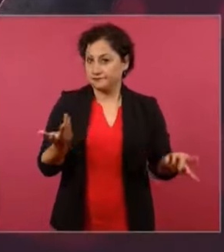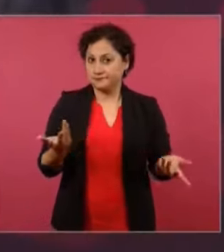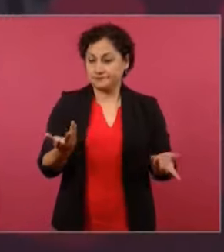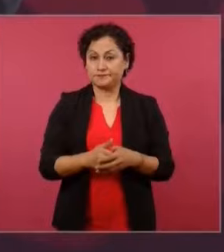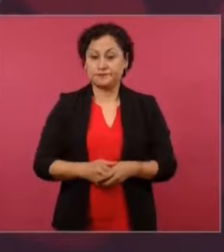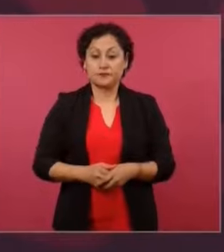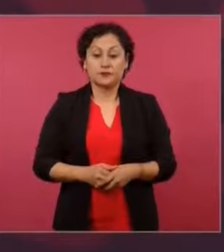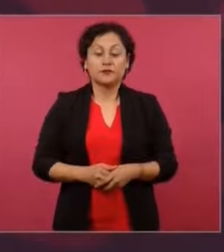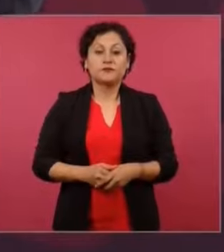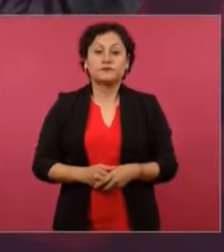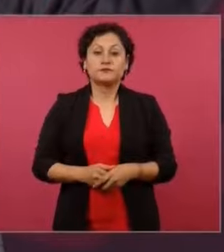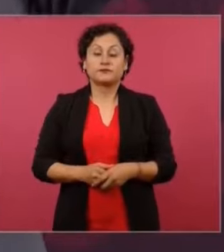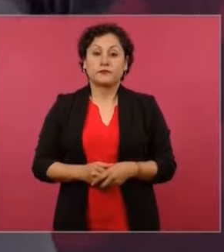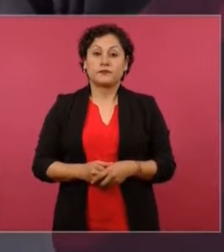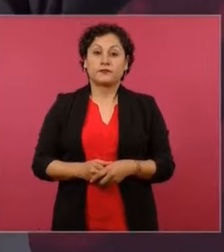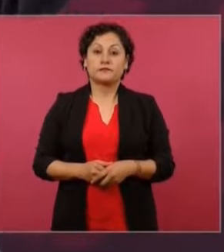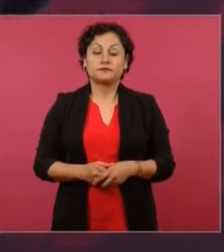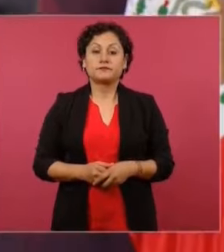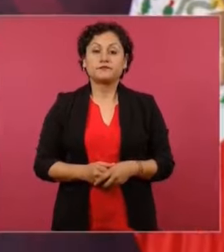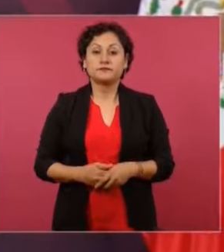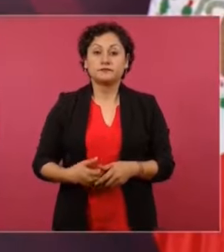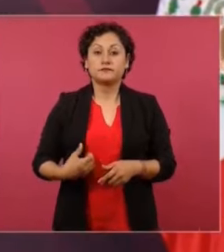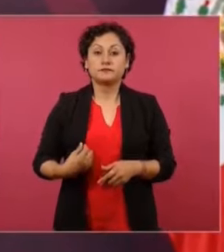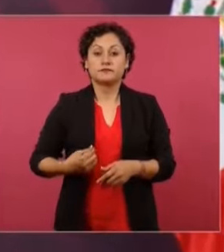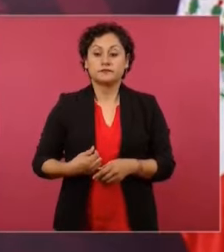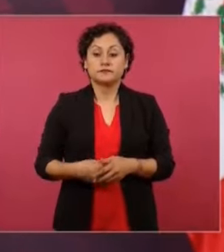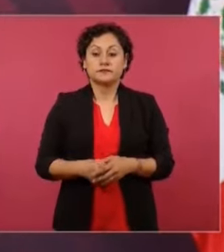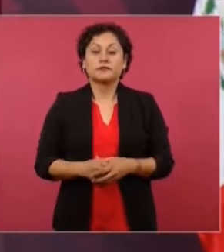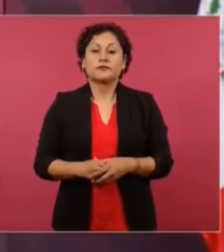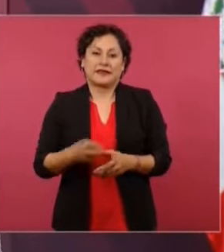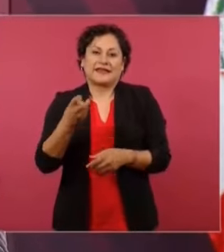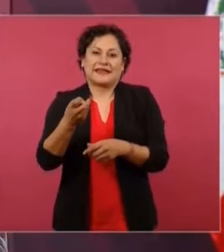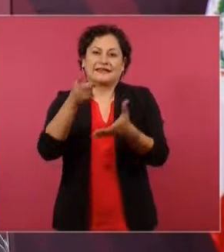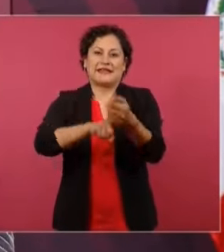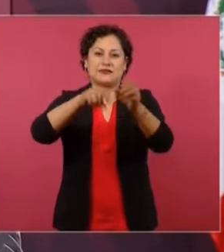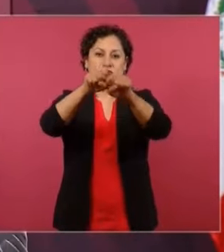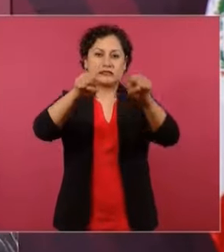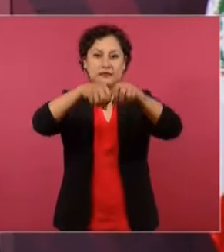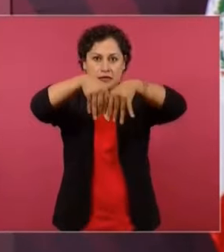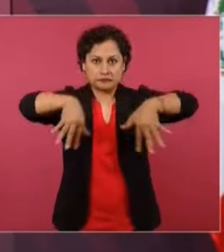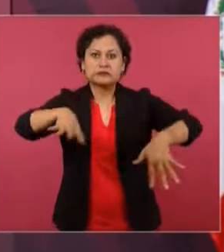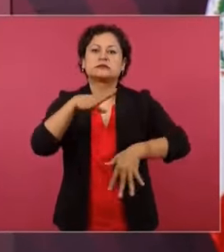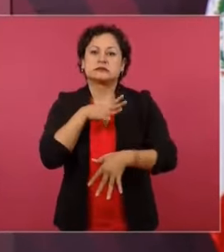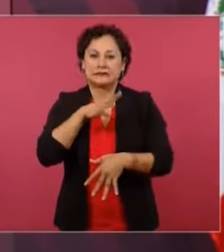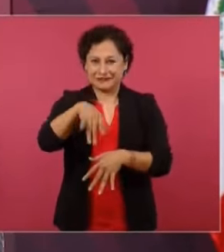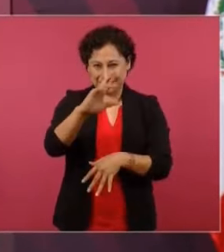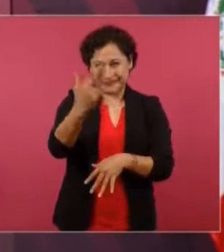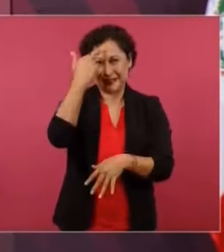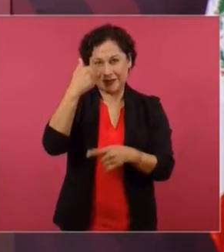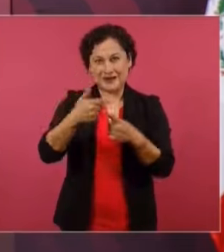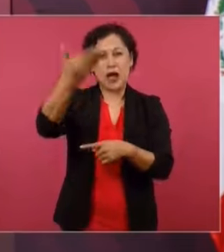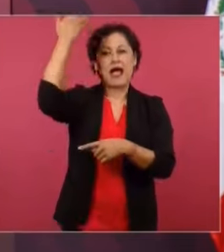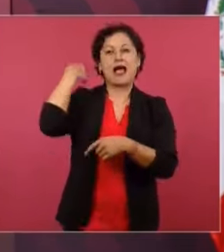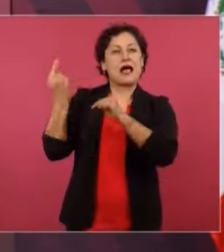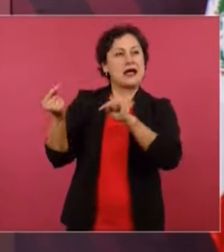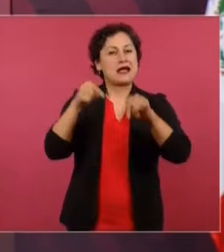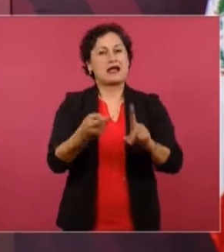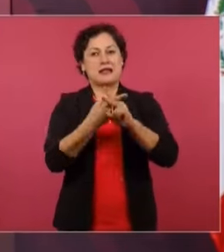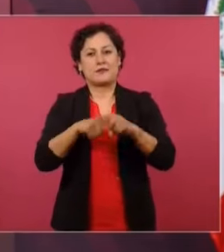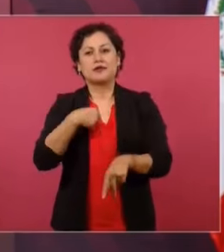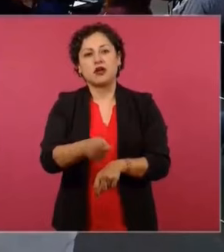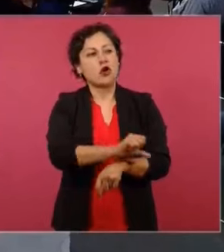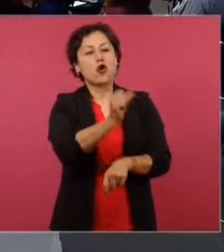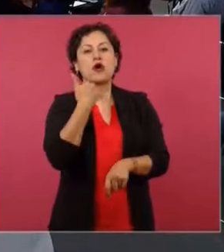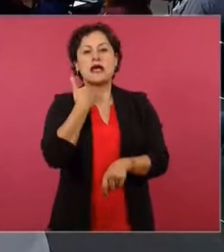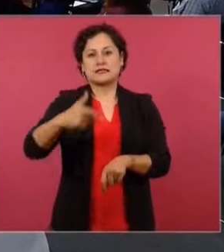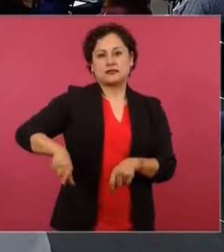quedaron esas estructuras. ¿Se acuerdan que yo hablaba al principio de que habíamos heredado un elefante reumático,